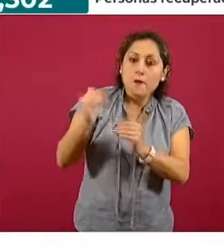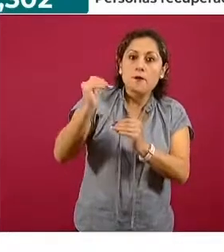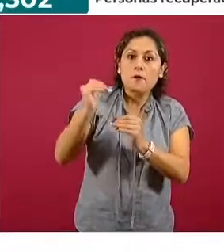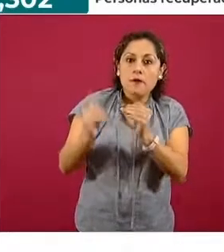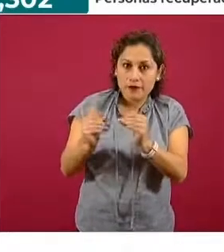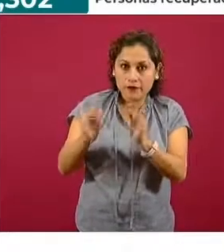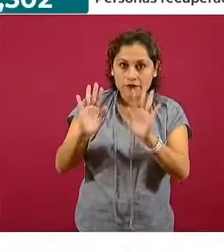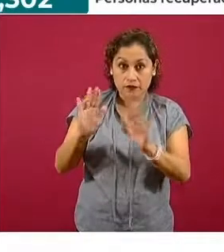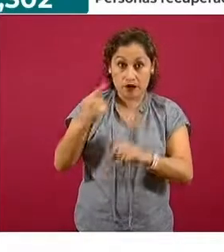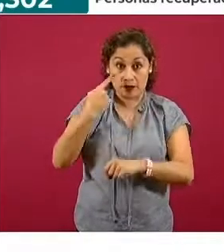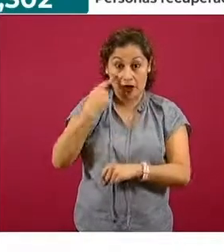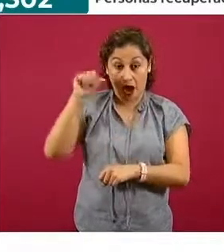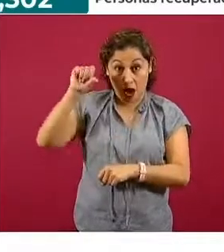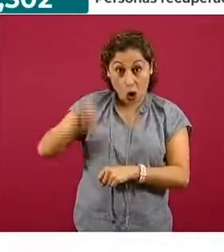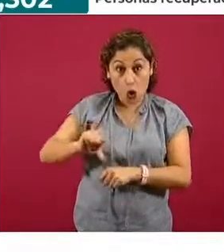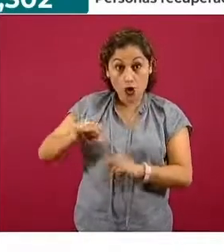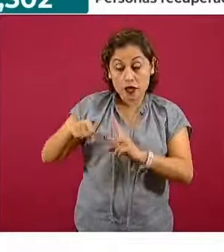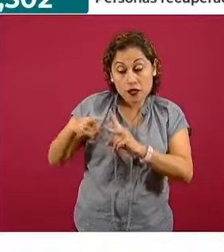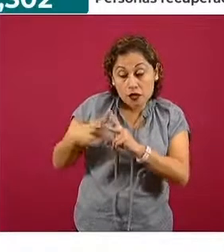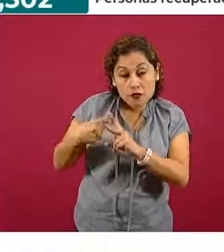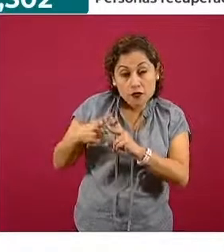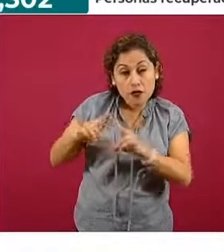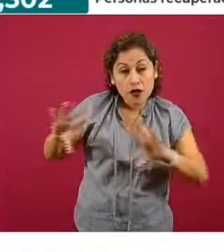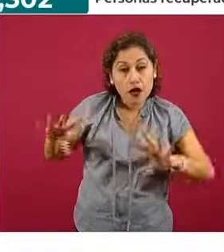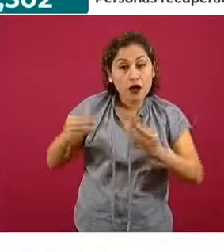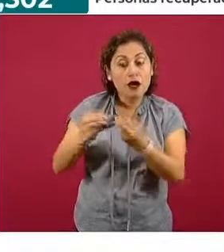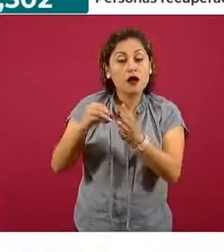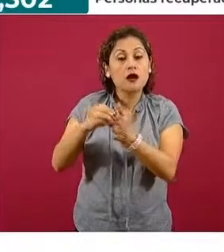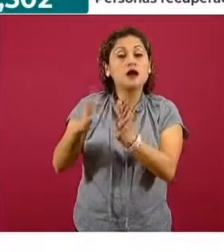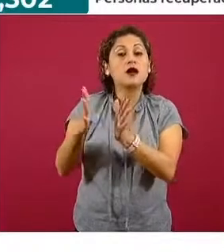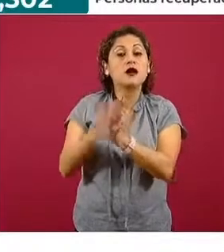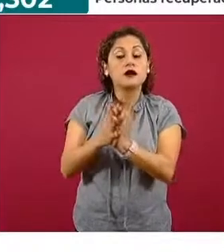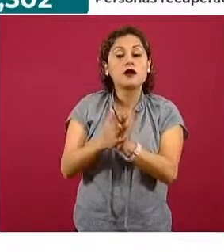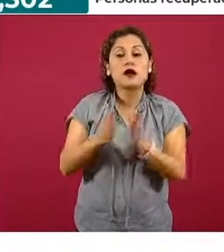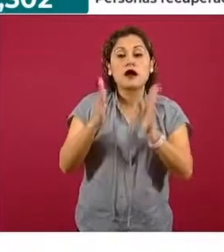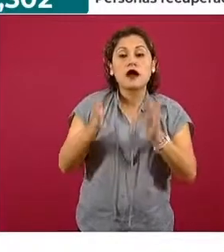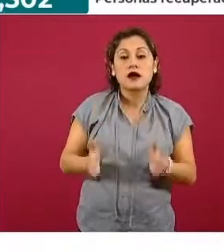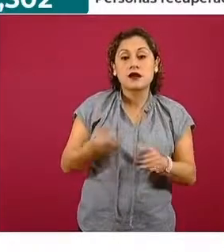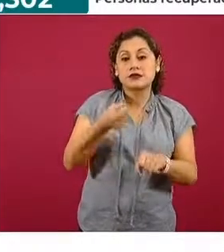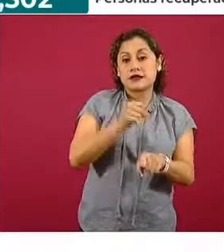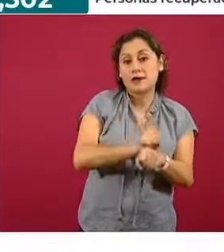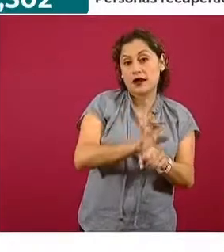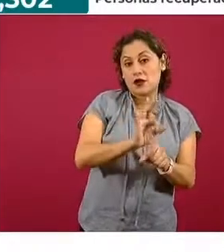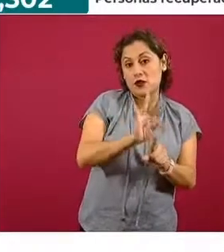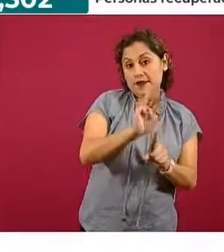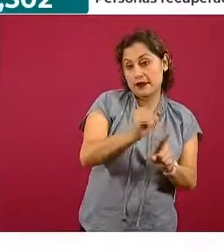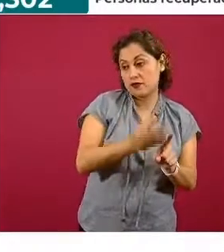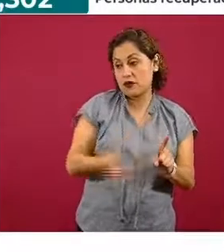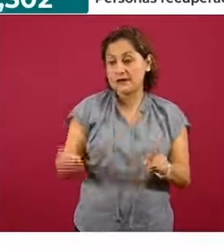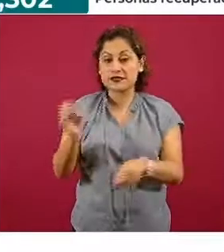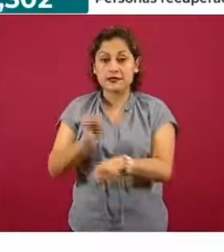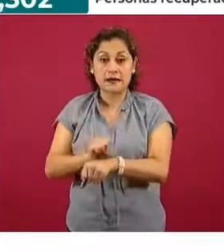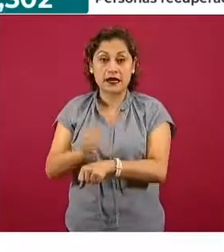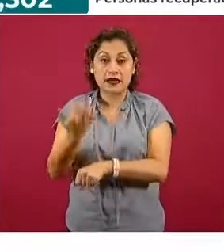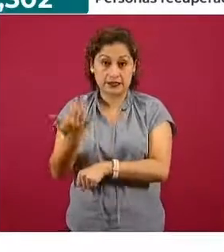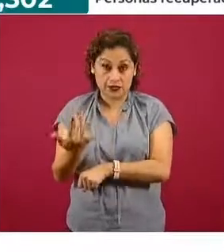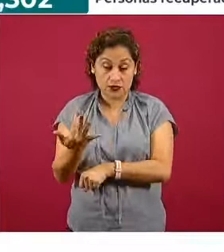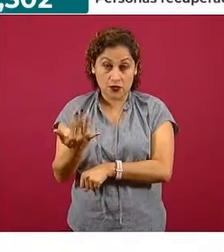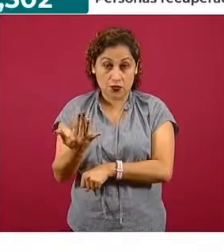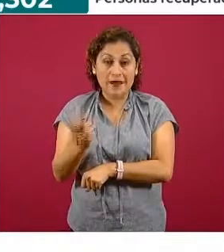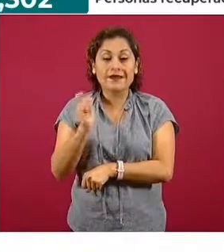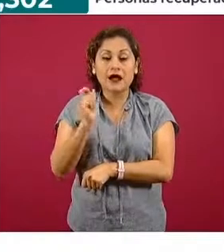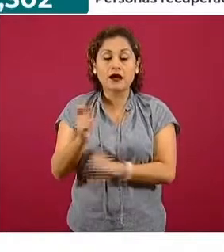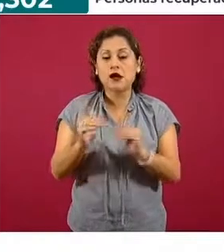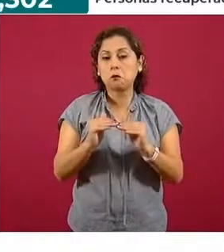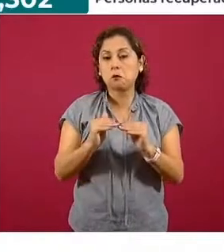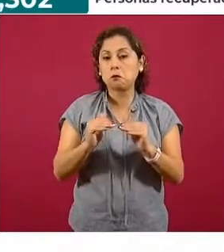precisamente para el día de hoy, pues tenemos un comportamiento entre la 49 y 50, que es una meseta, que no hay cambios.